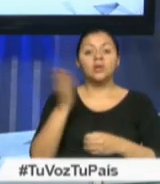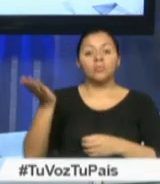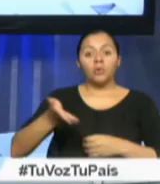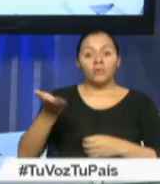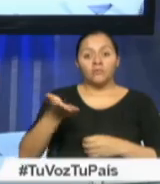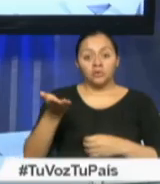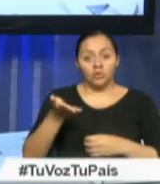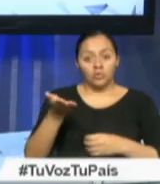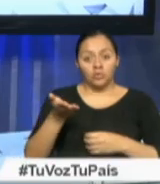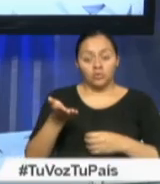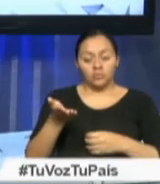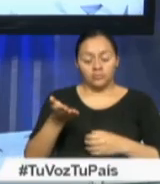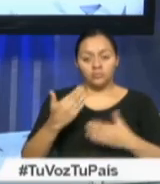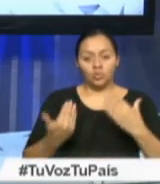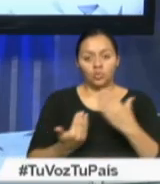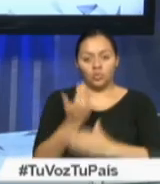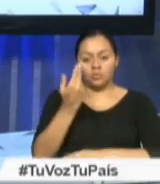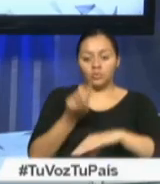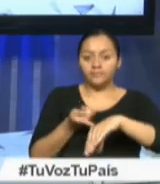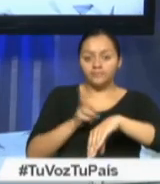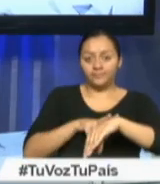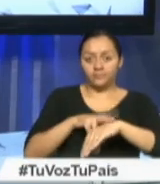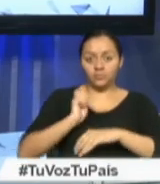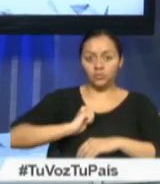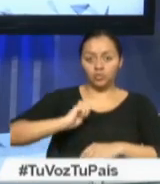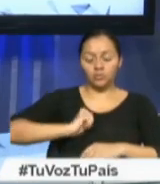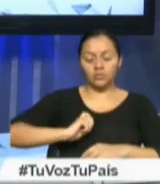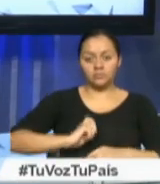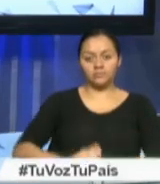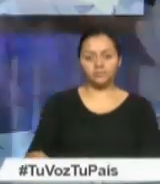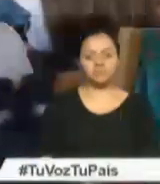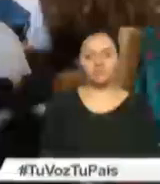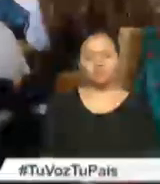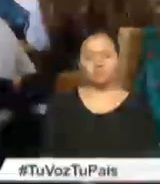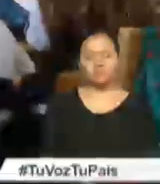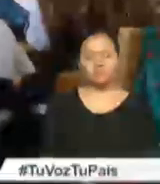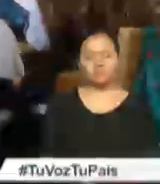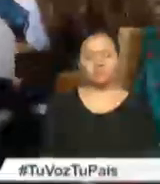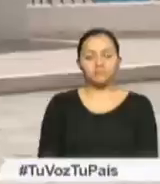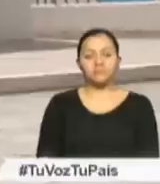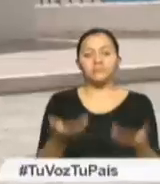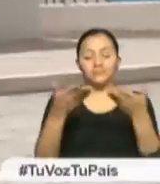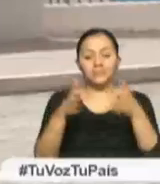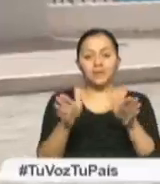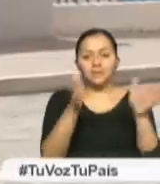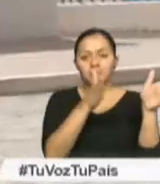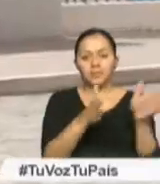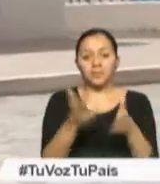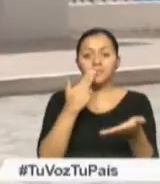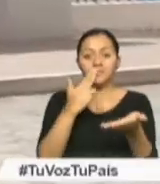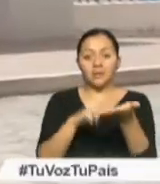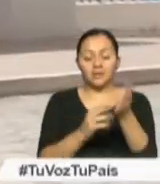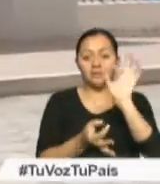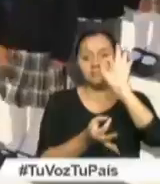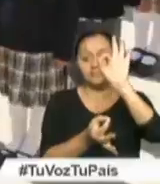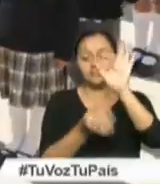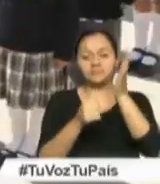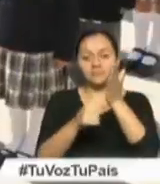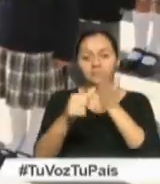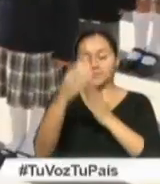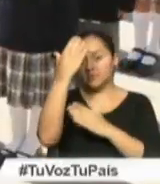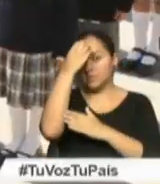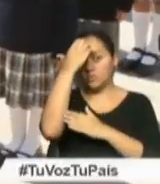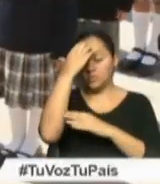Fiscal pasaron a una nueva escala A través de un comunicado el Ministerio de Educación